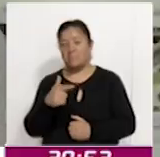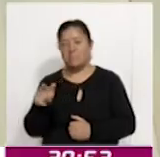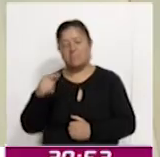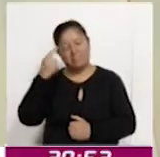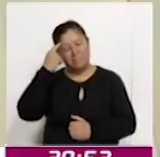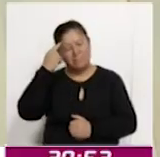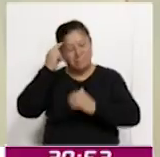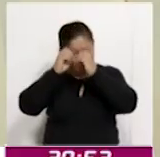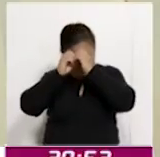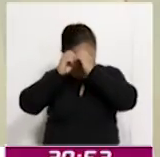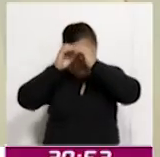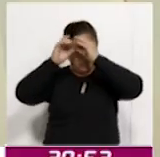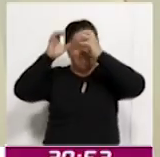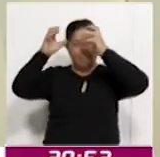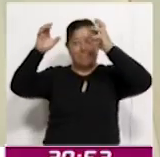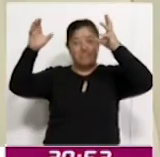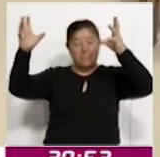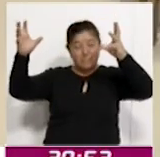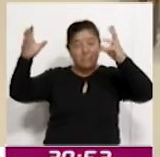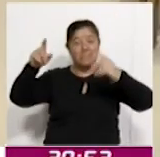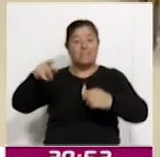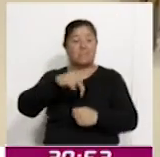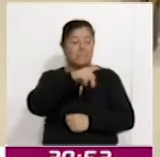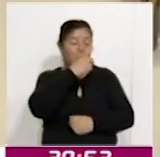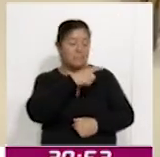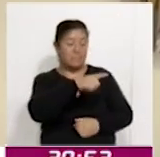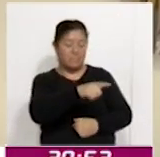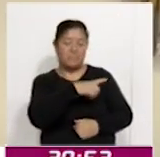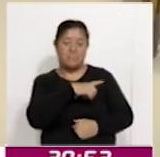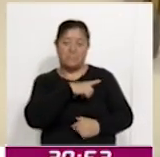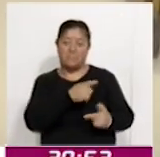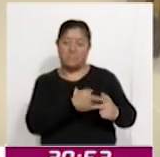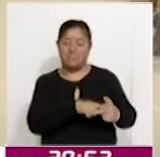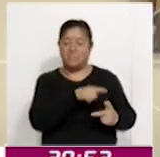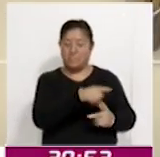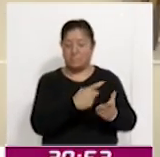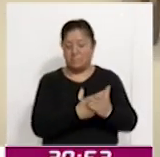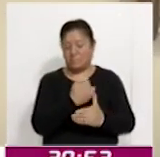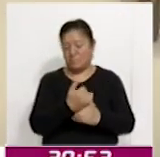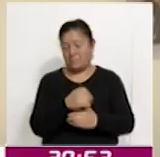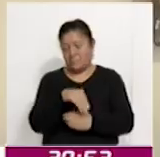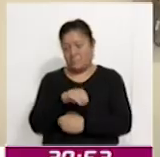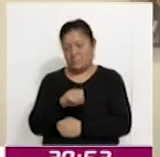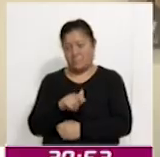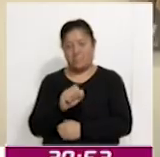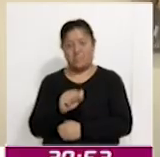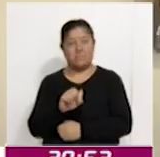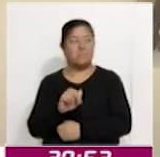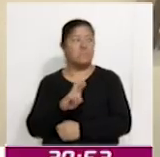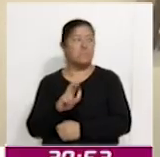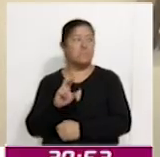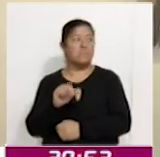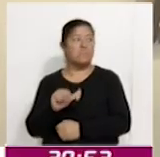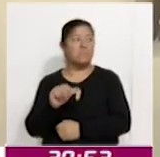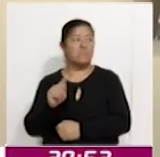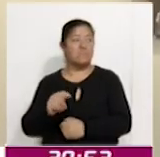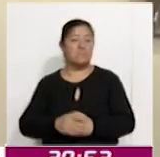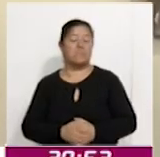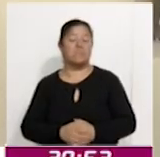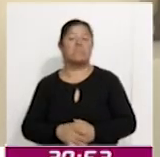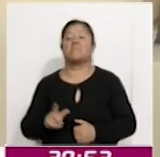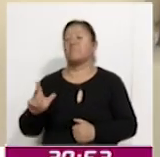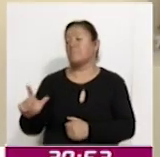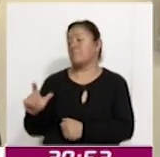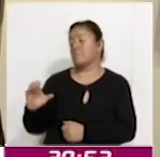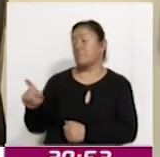imaginación, señaló la fundadora del proyecto, Montserrat Fernández. Refleja la diversidad de Leonora Carrington. Leonora Carrington era